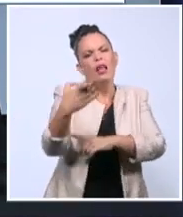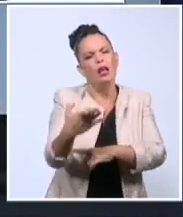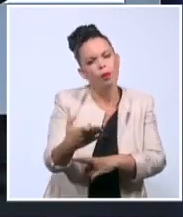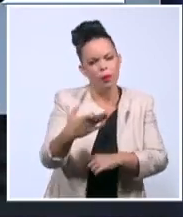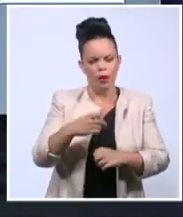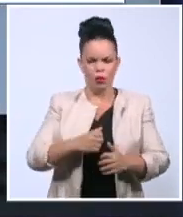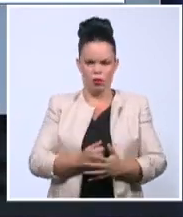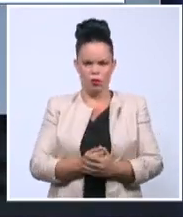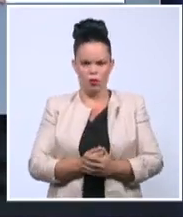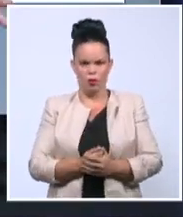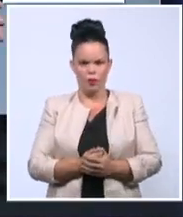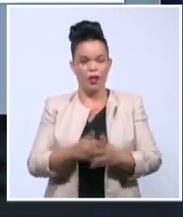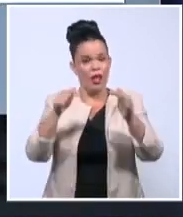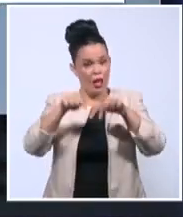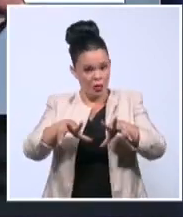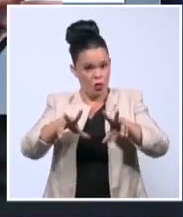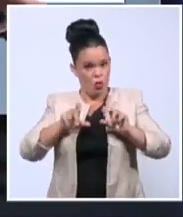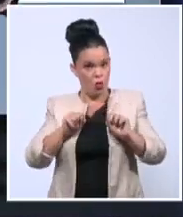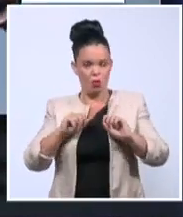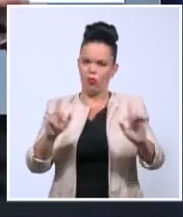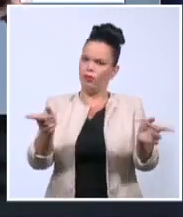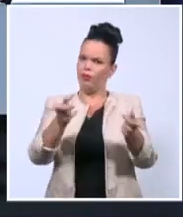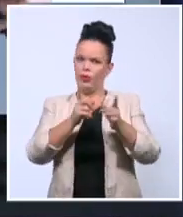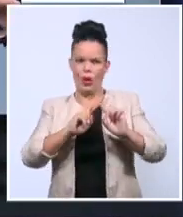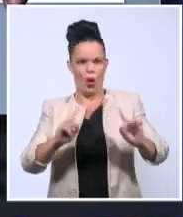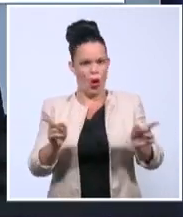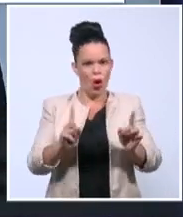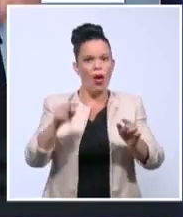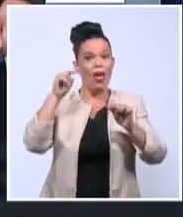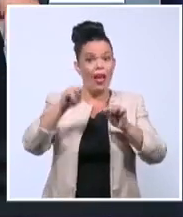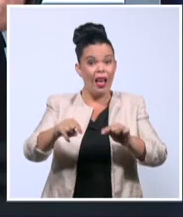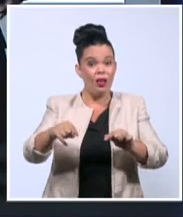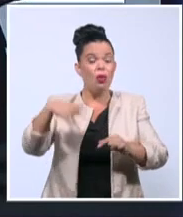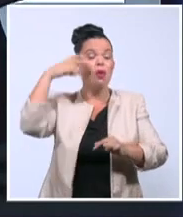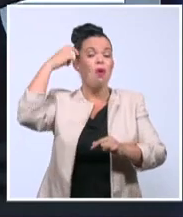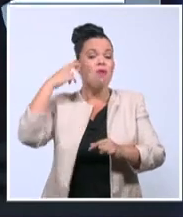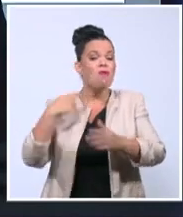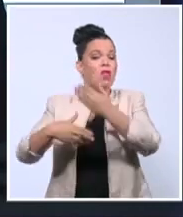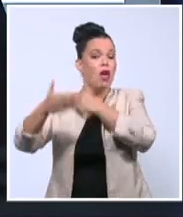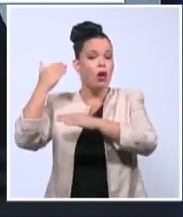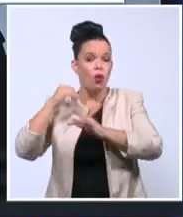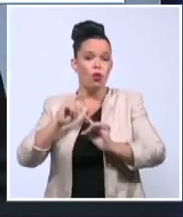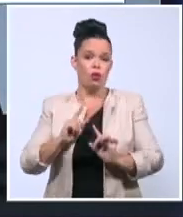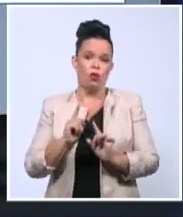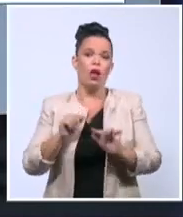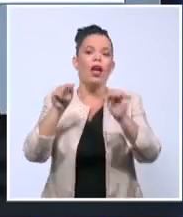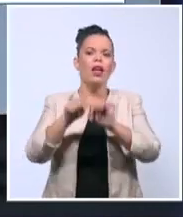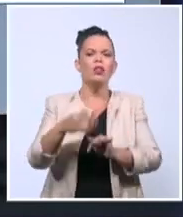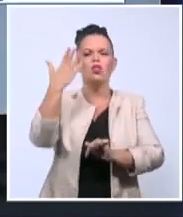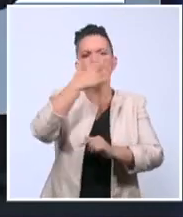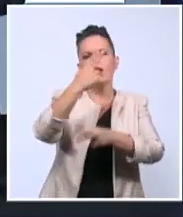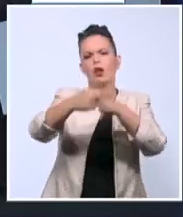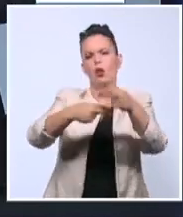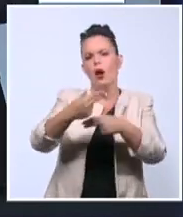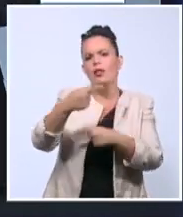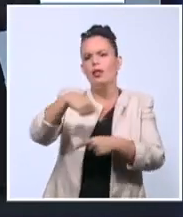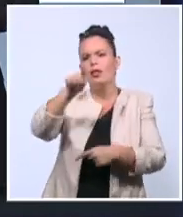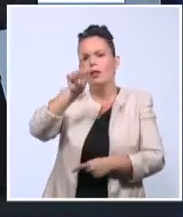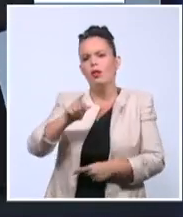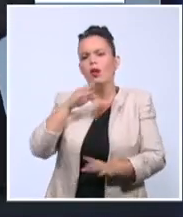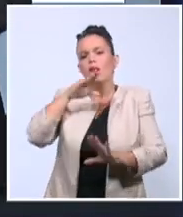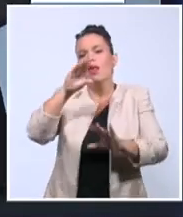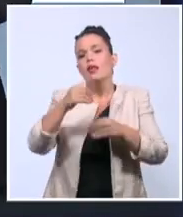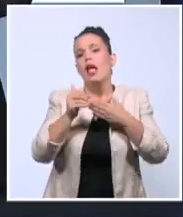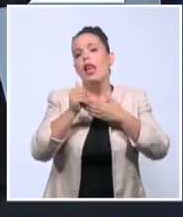Hace tiempo que lo hace el líder de la farsa que quiere cambiar este país. Pero tampoco piense usted que Luis